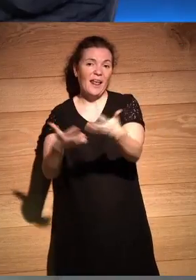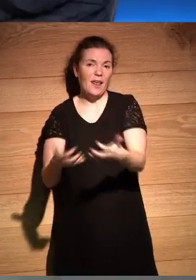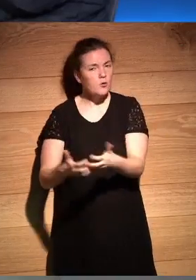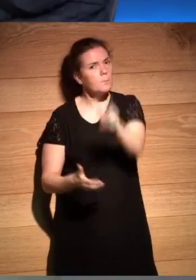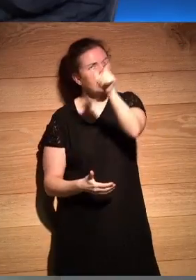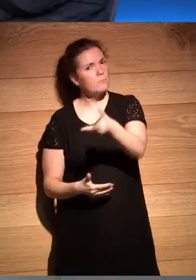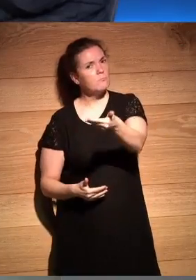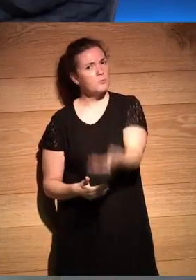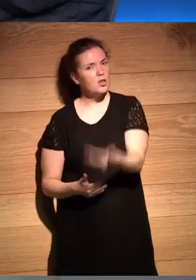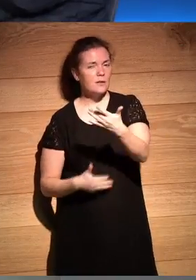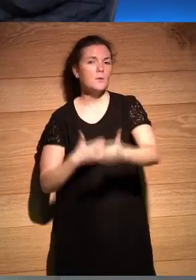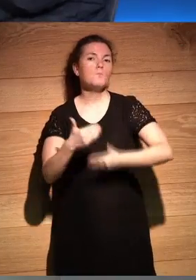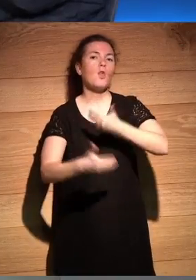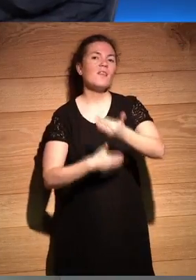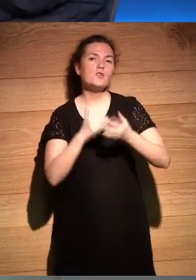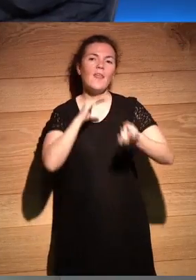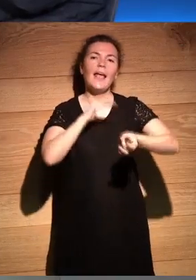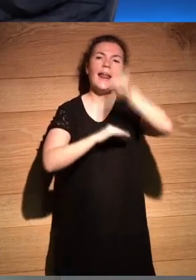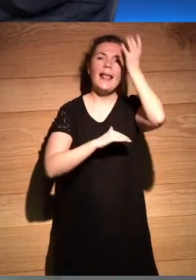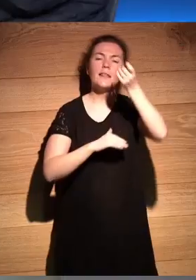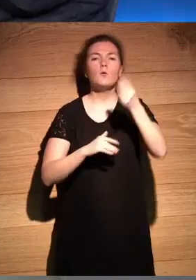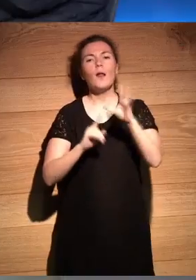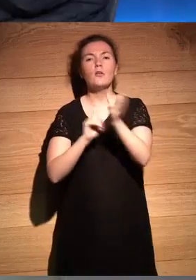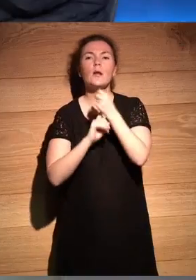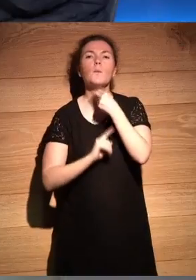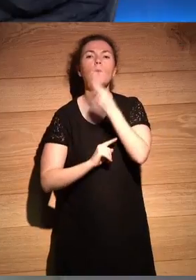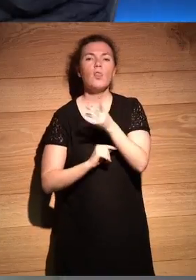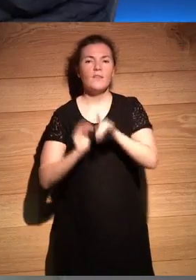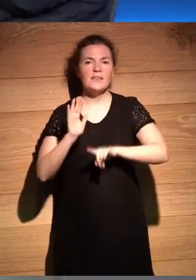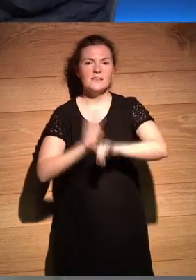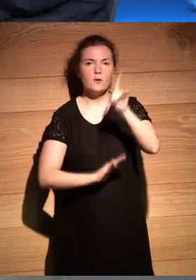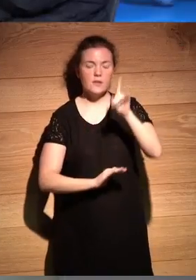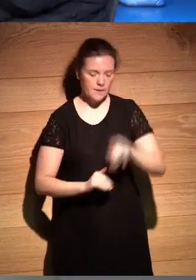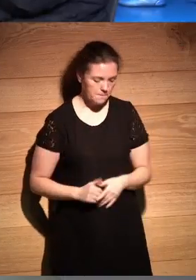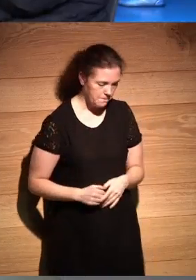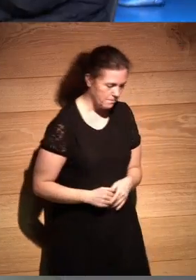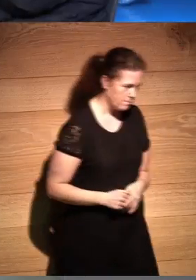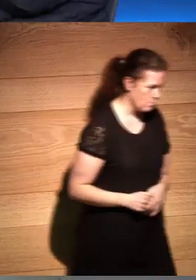persona muy importante en ese proceso creativo encontrar esa voz desarrollarla sí